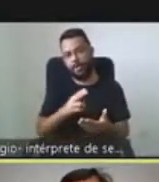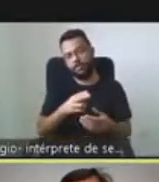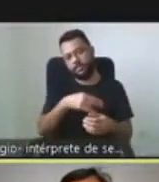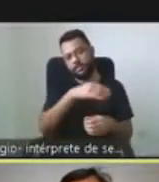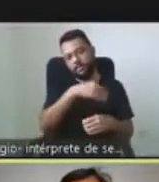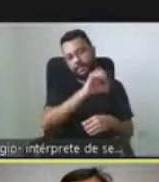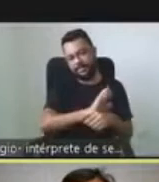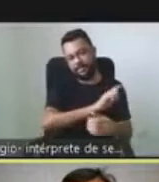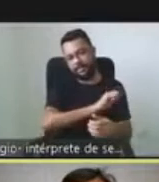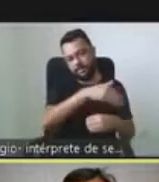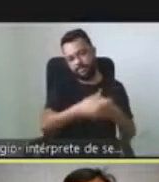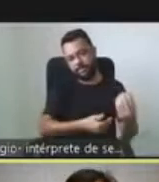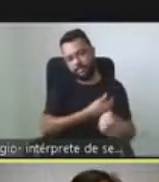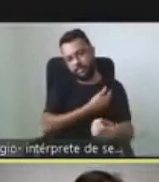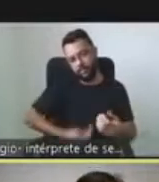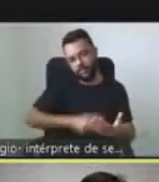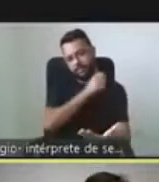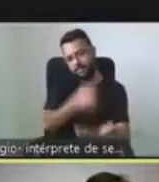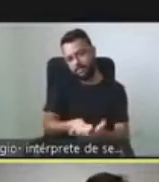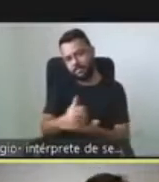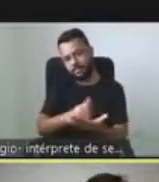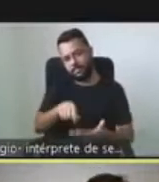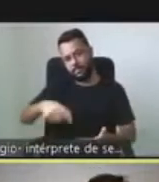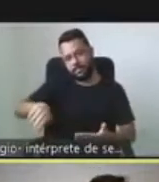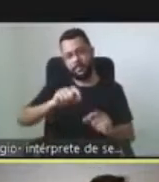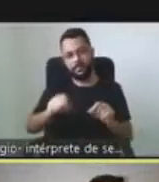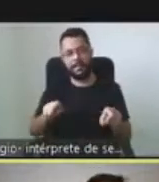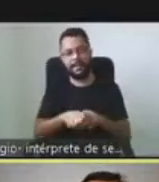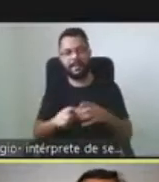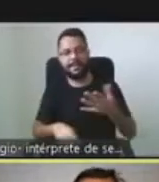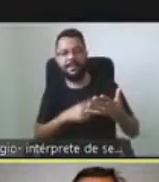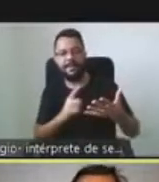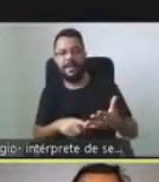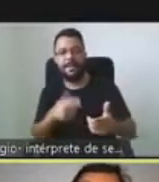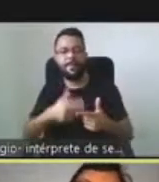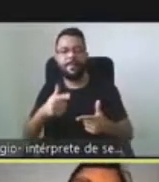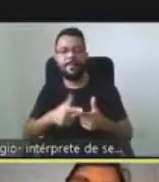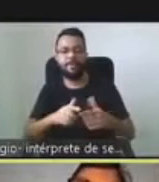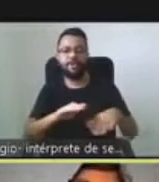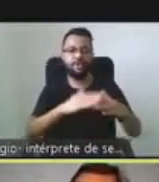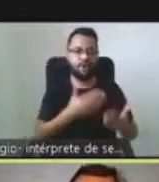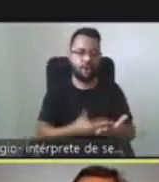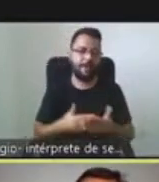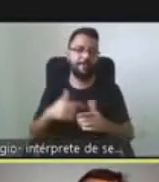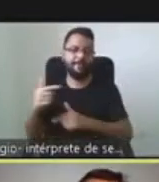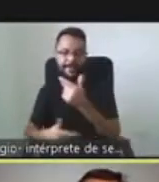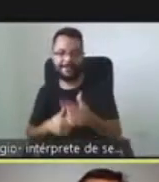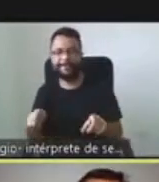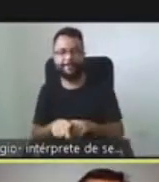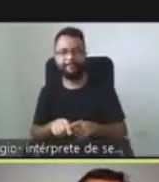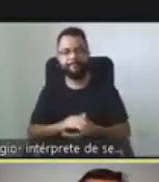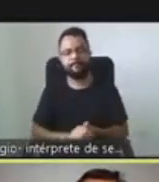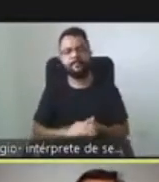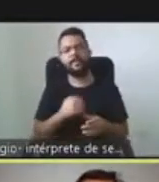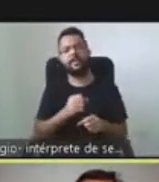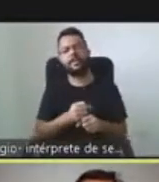por supuesto, de inclusión social, escolar y laboral. En un estudio que publicamos a finales del año